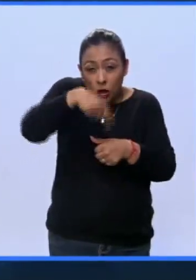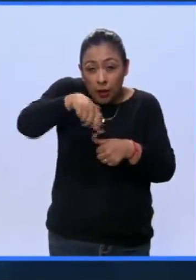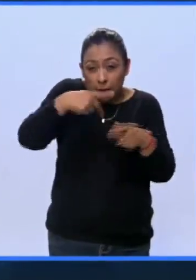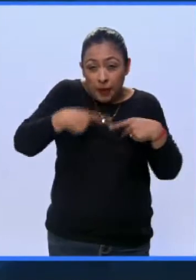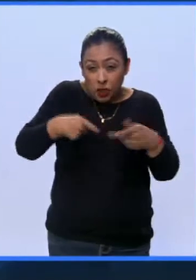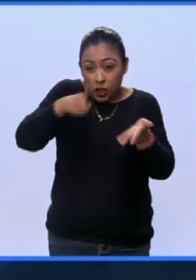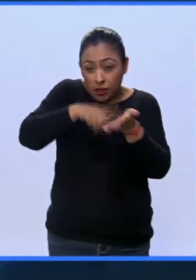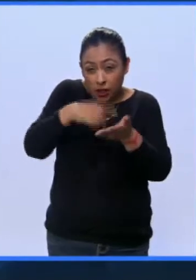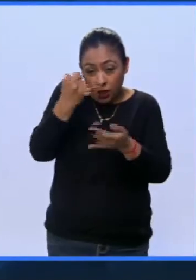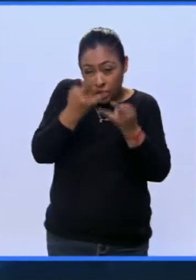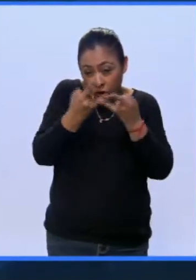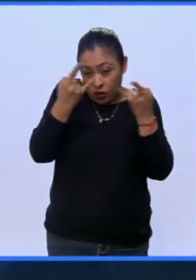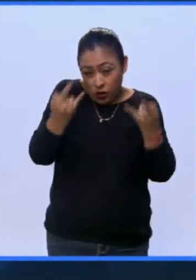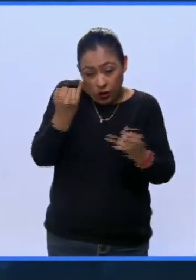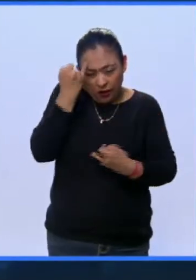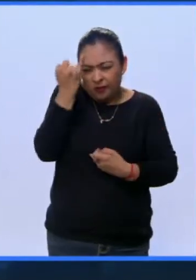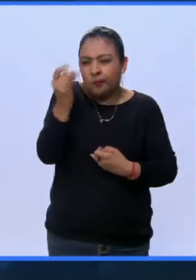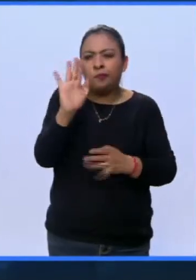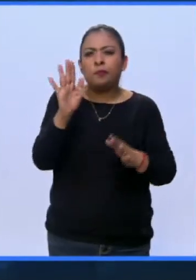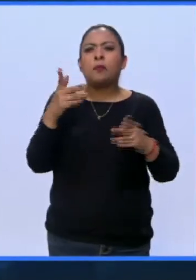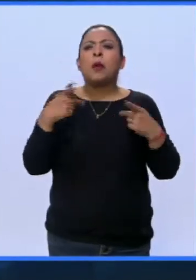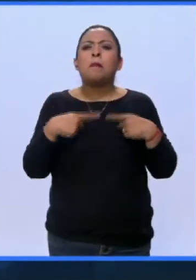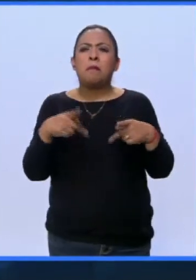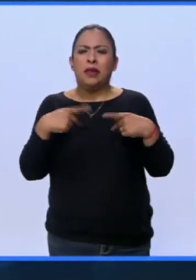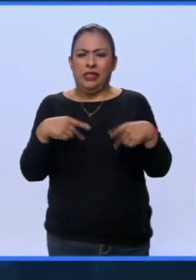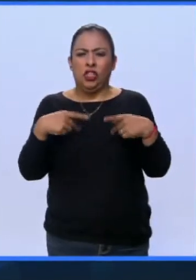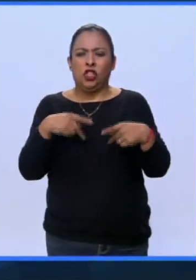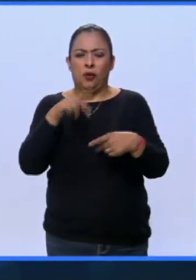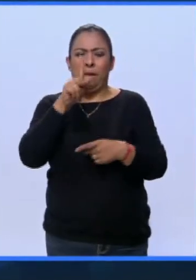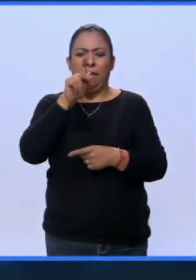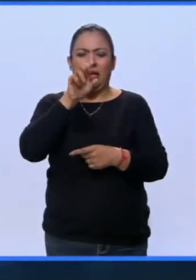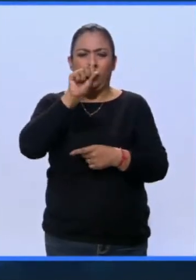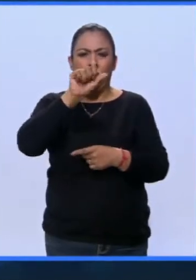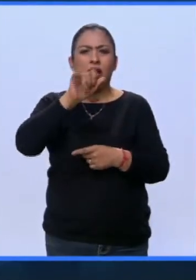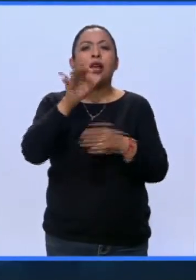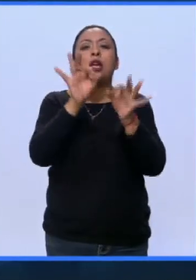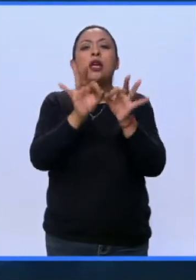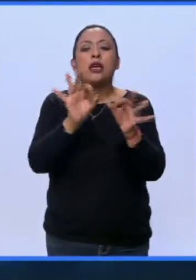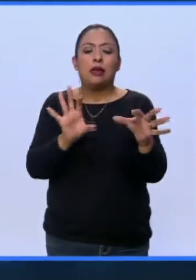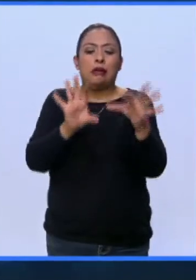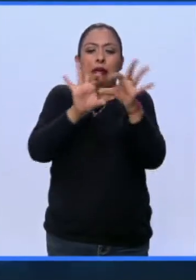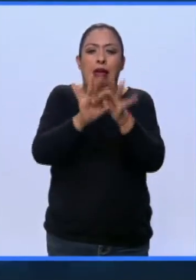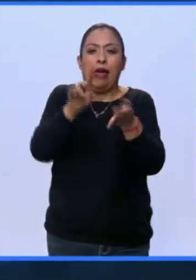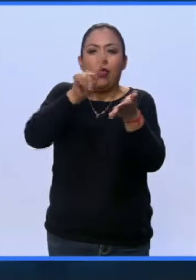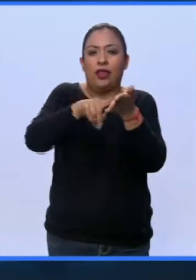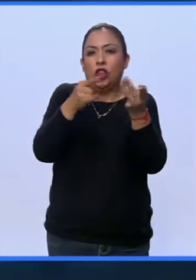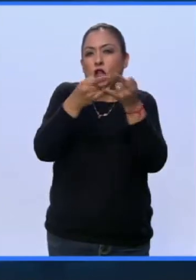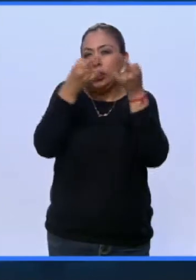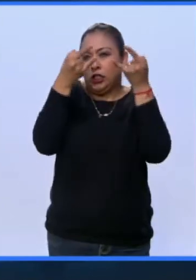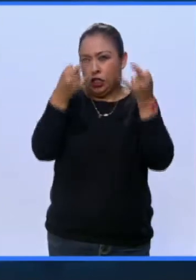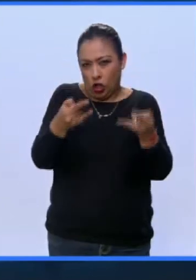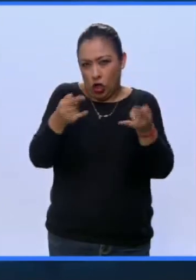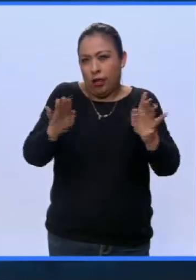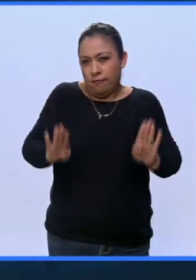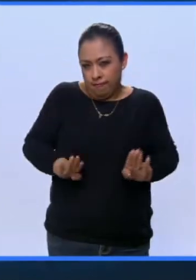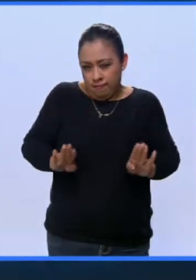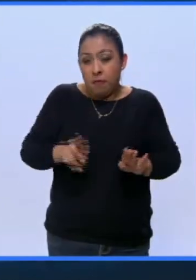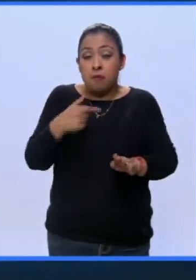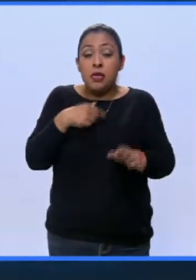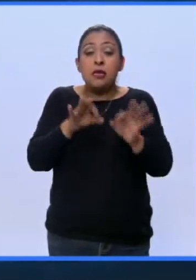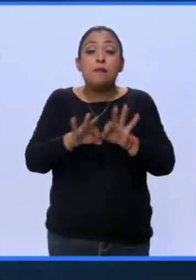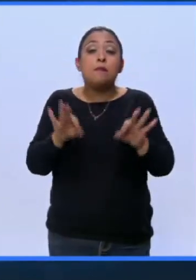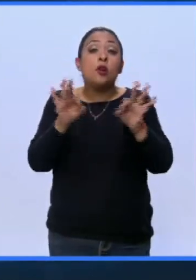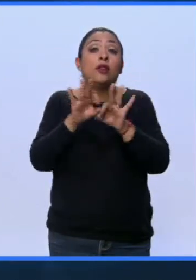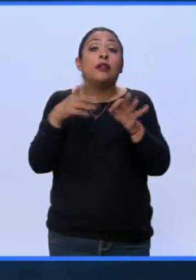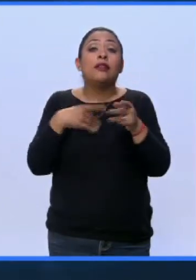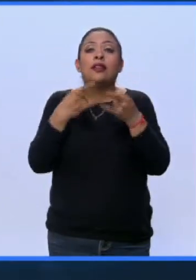Para mí el personaje tiene que ser solo funcional a la historia que estoy contando. que me importa es la historia y no